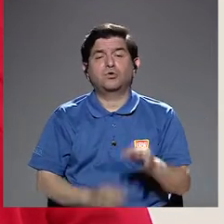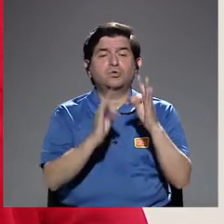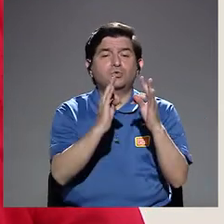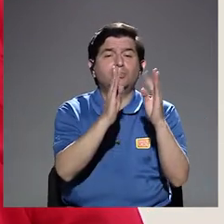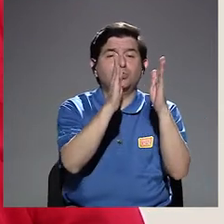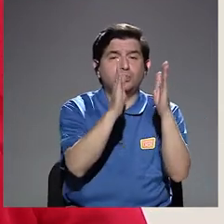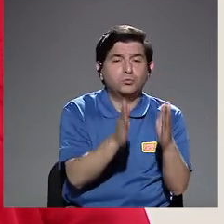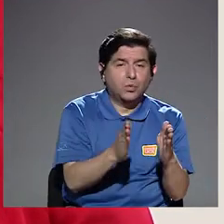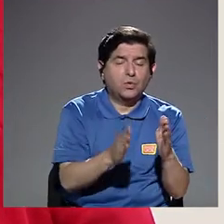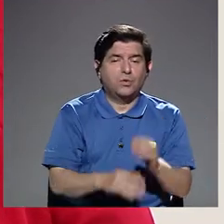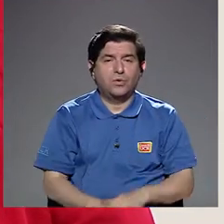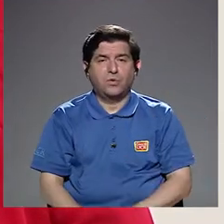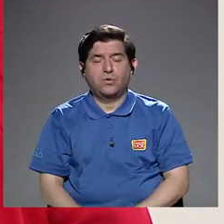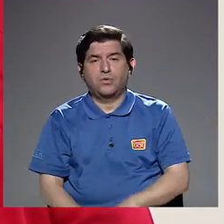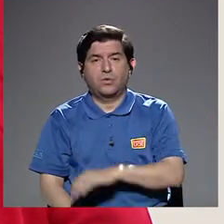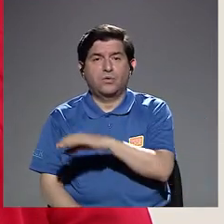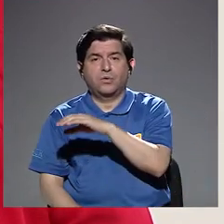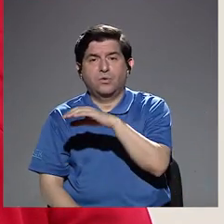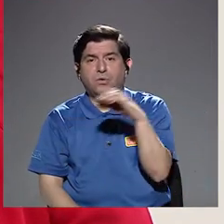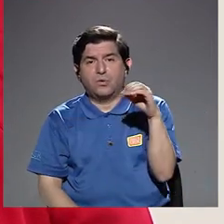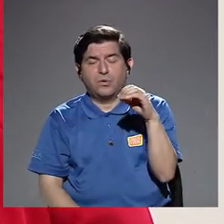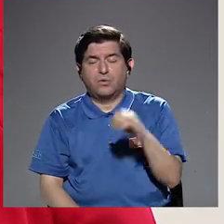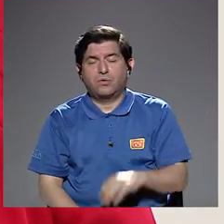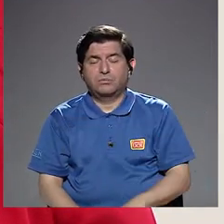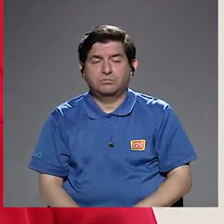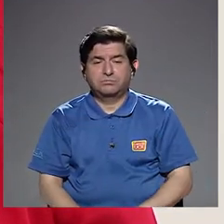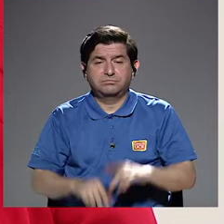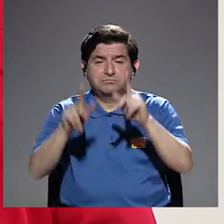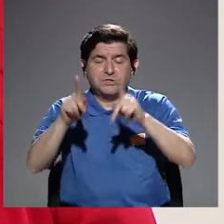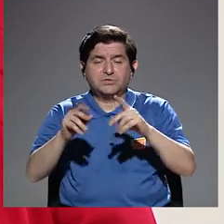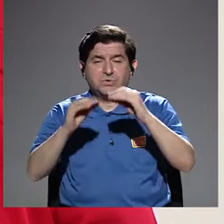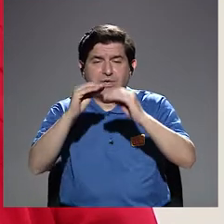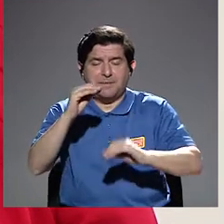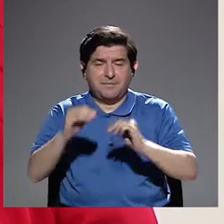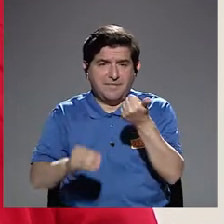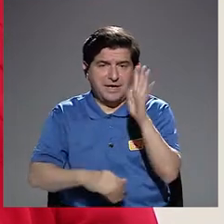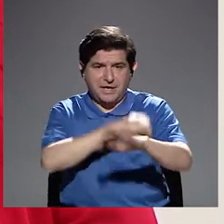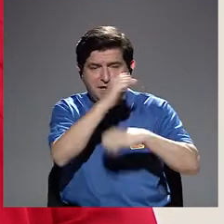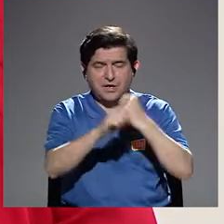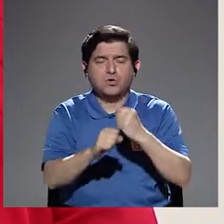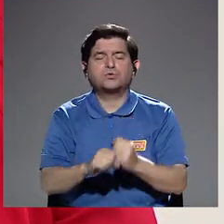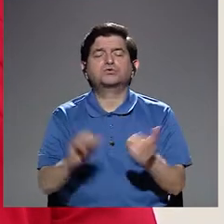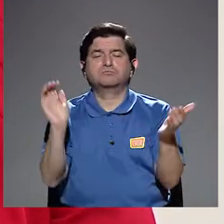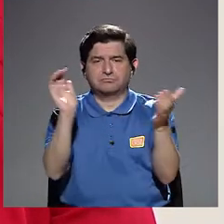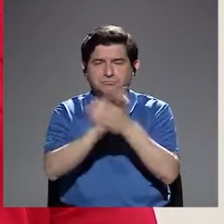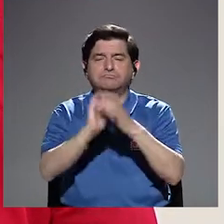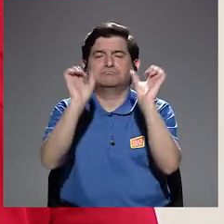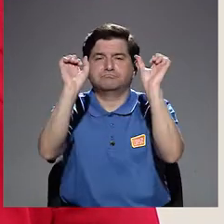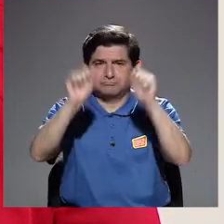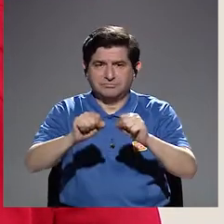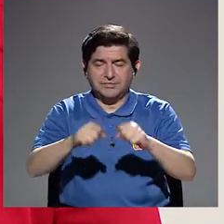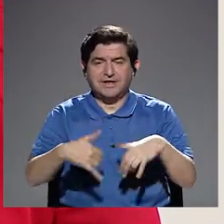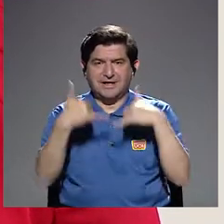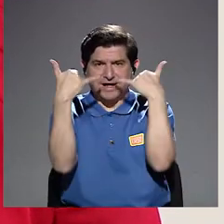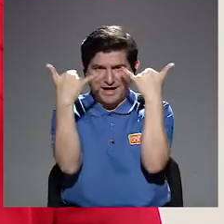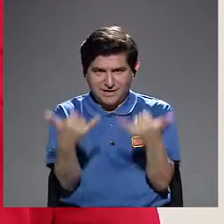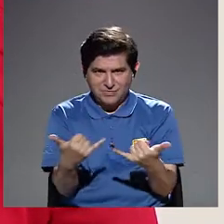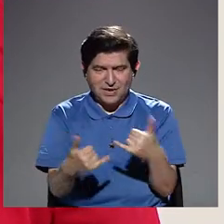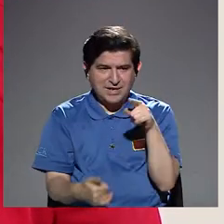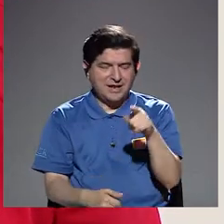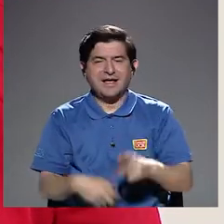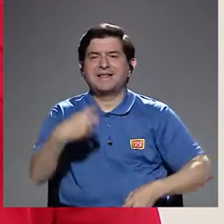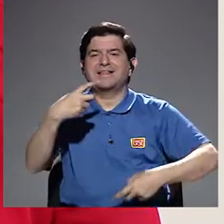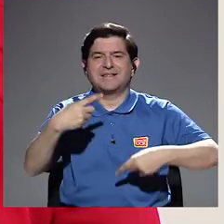tutores, de que una persona de 15 años podía contraer matrimonio. Actualmente